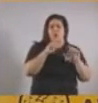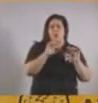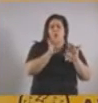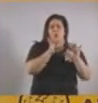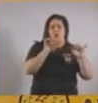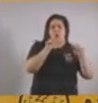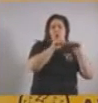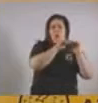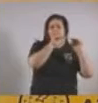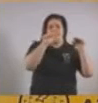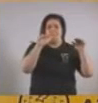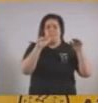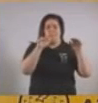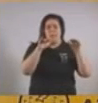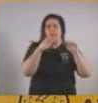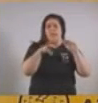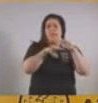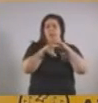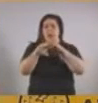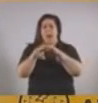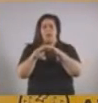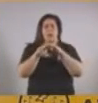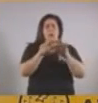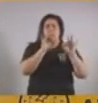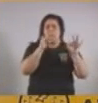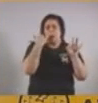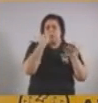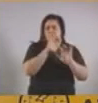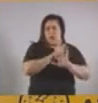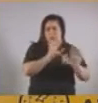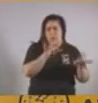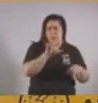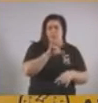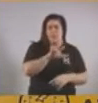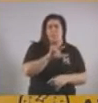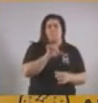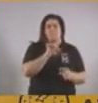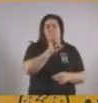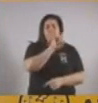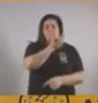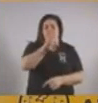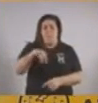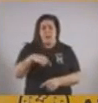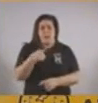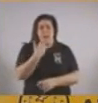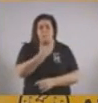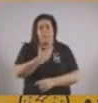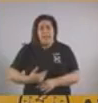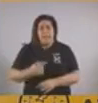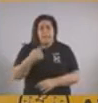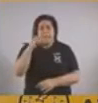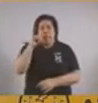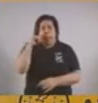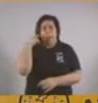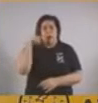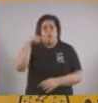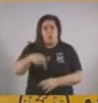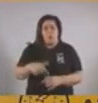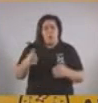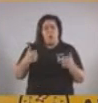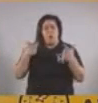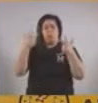alto y aumento de las camas de terapia, y en línea con lo que anunció esta mañana el presidente, primero